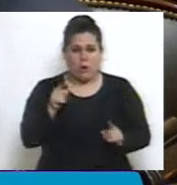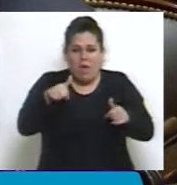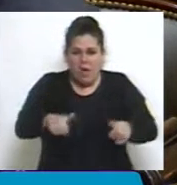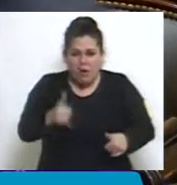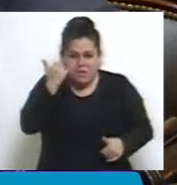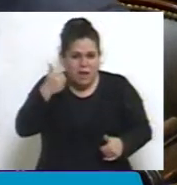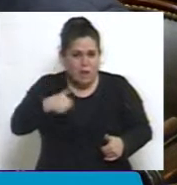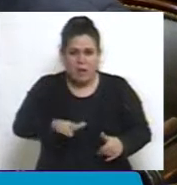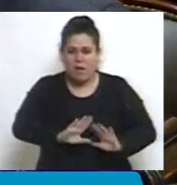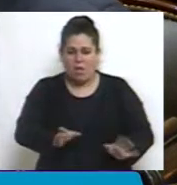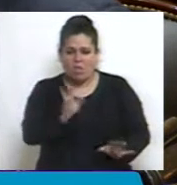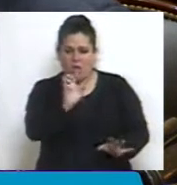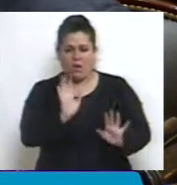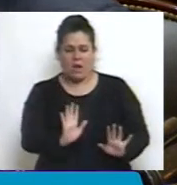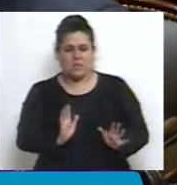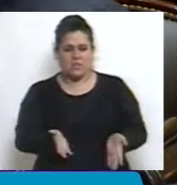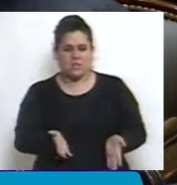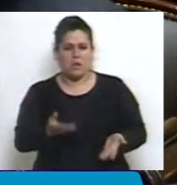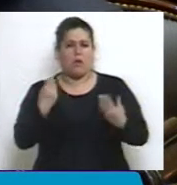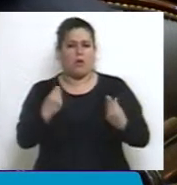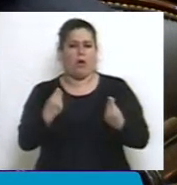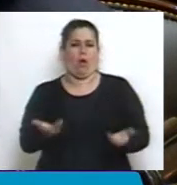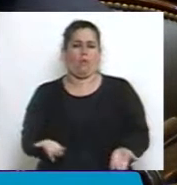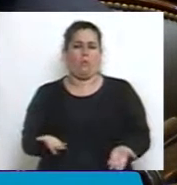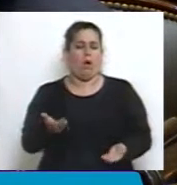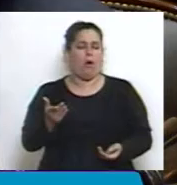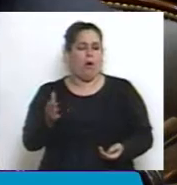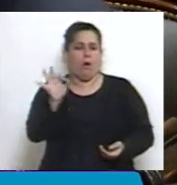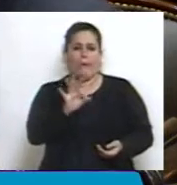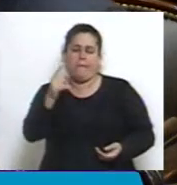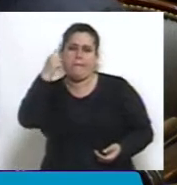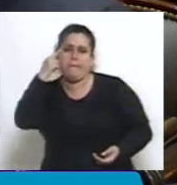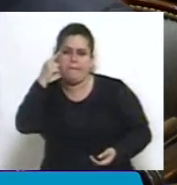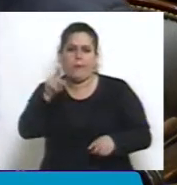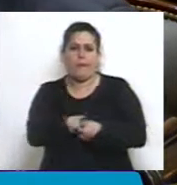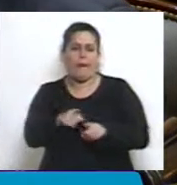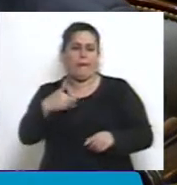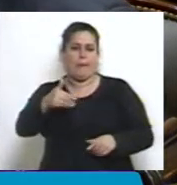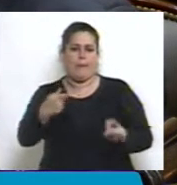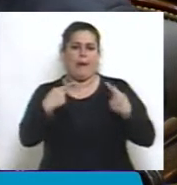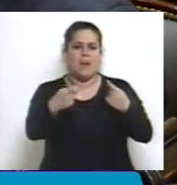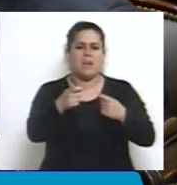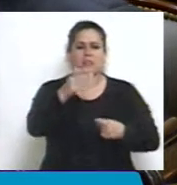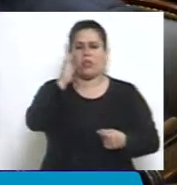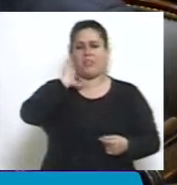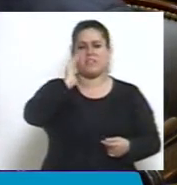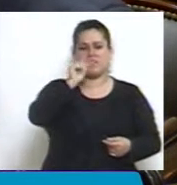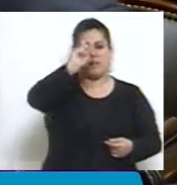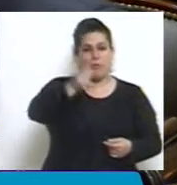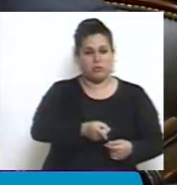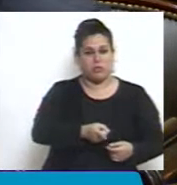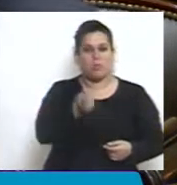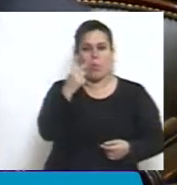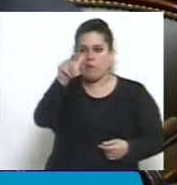¿Cómo es posible que se prevea un crecimiento del gasto del 16% cuando